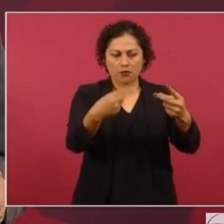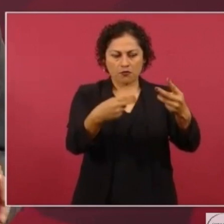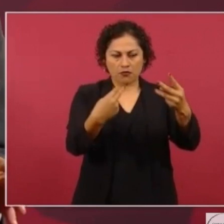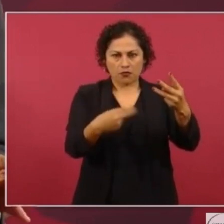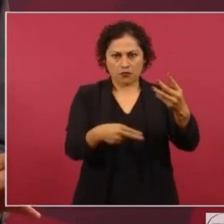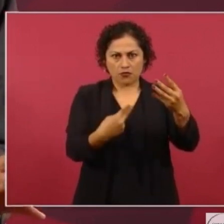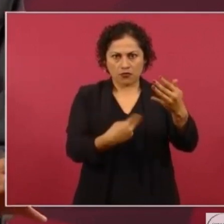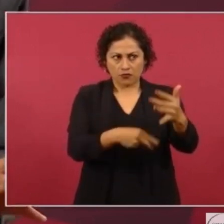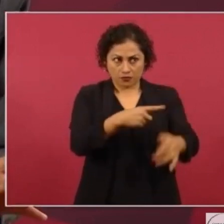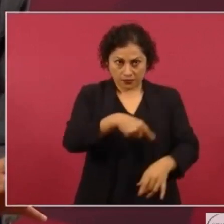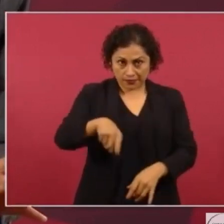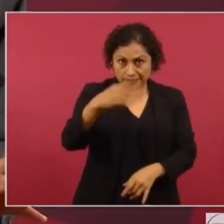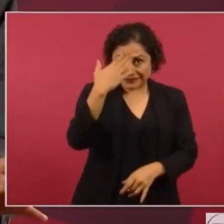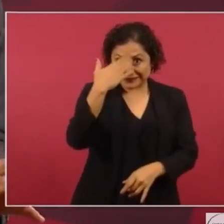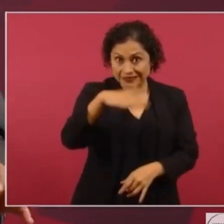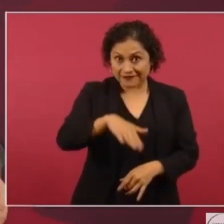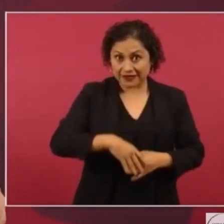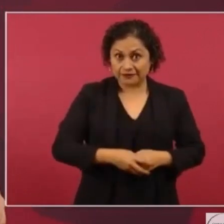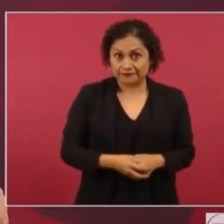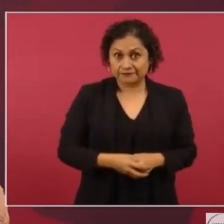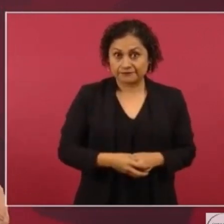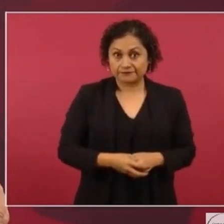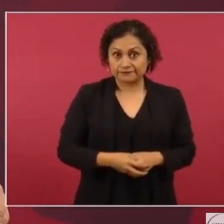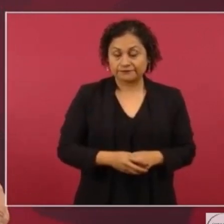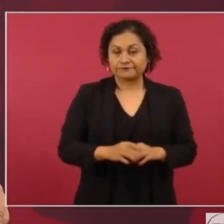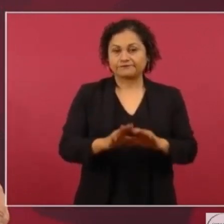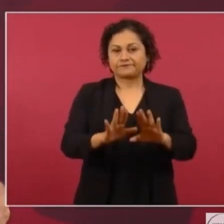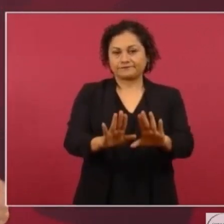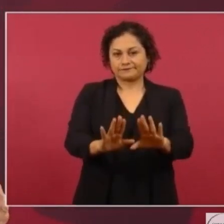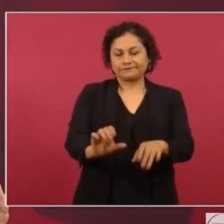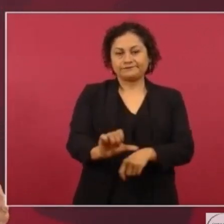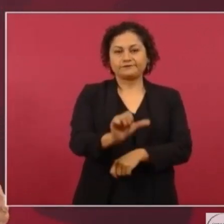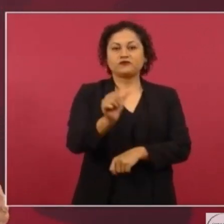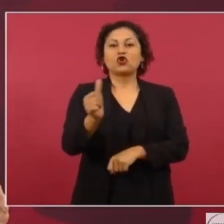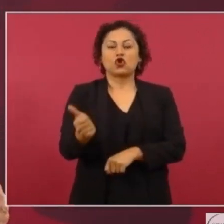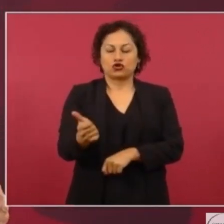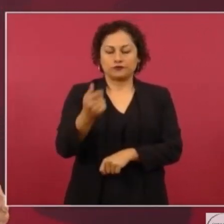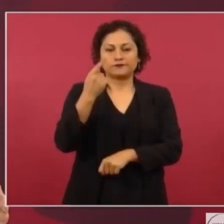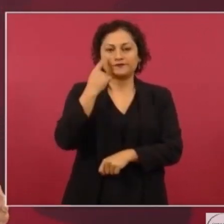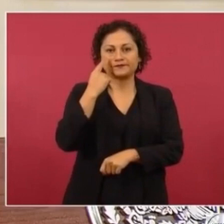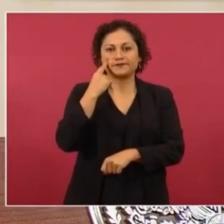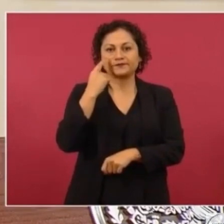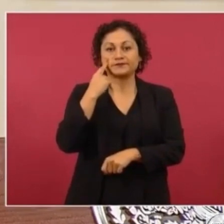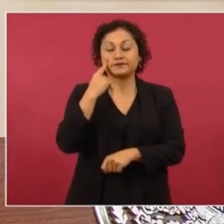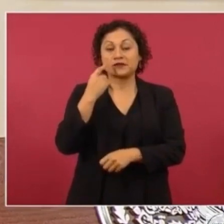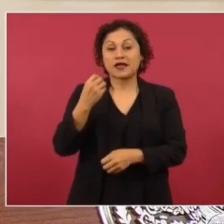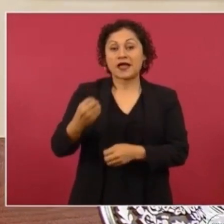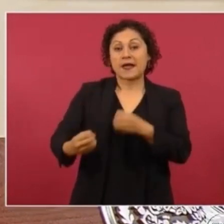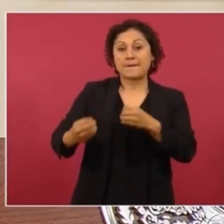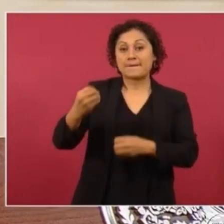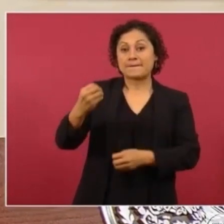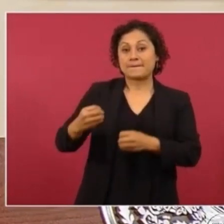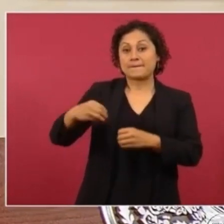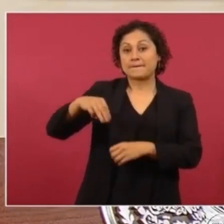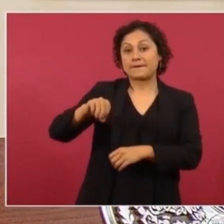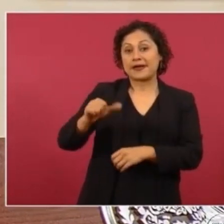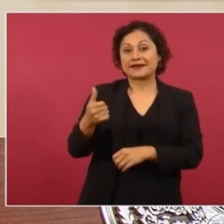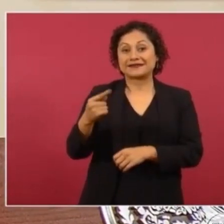Si les pregunto a los magistrados, va a ser 99.5.